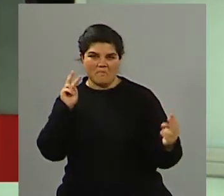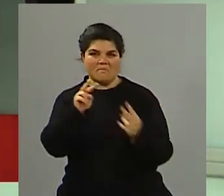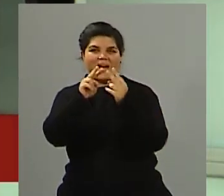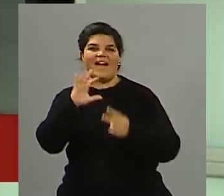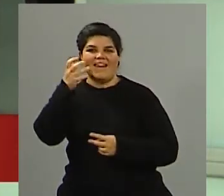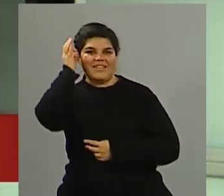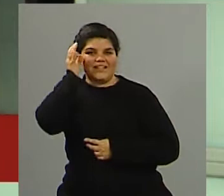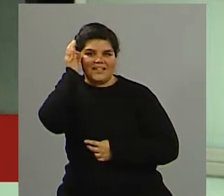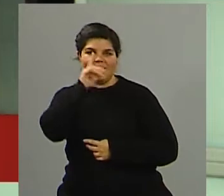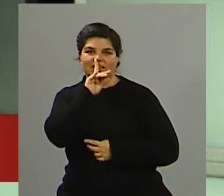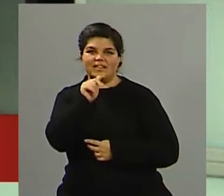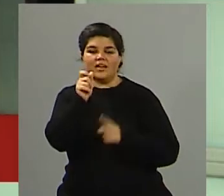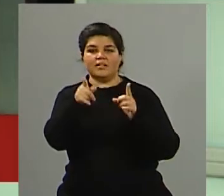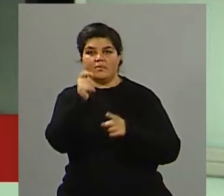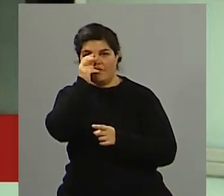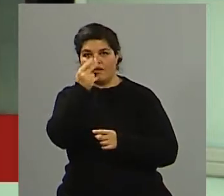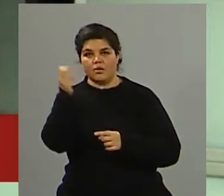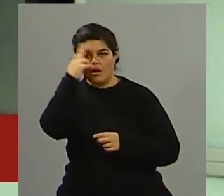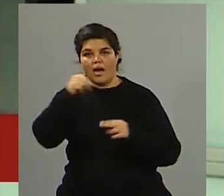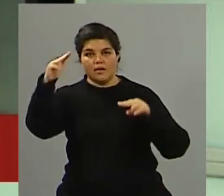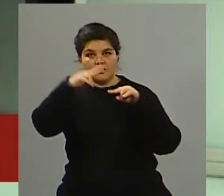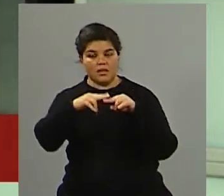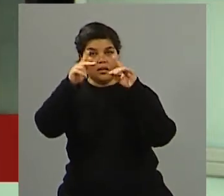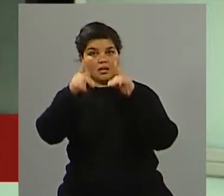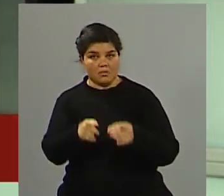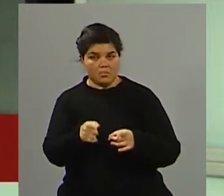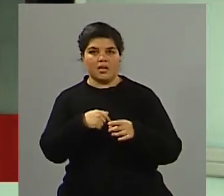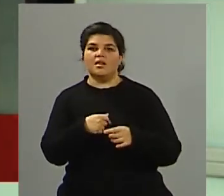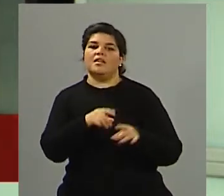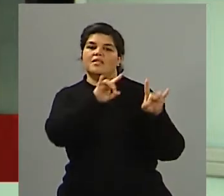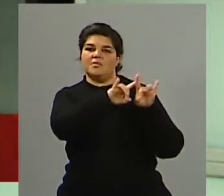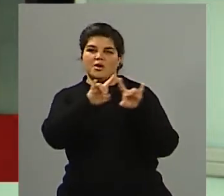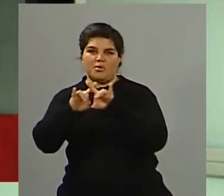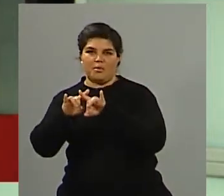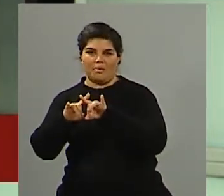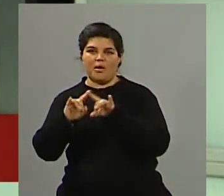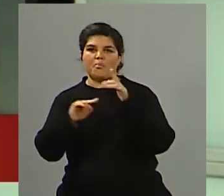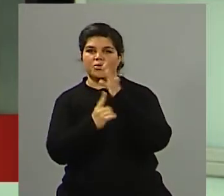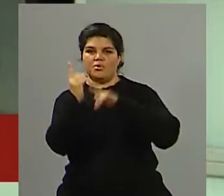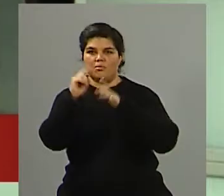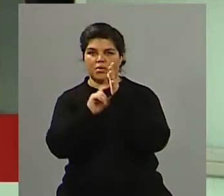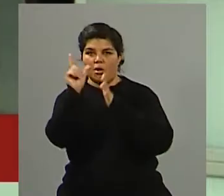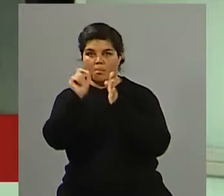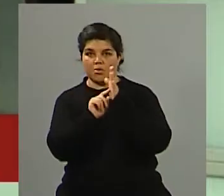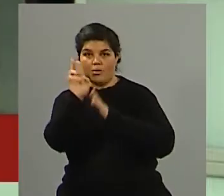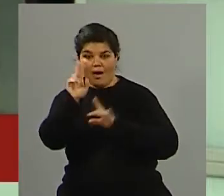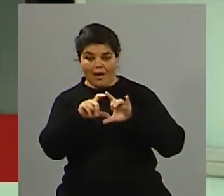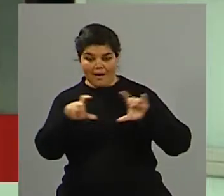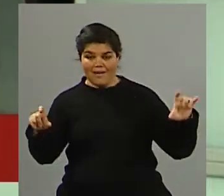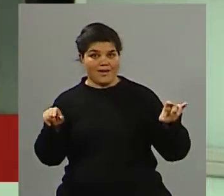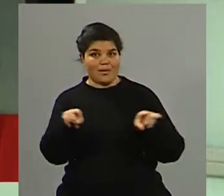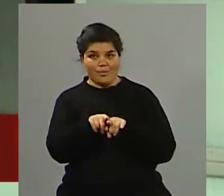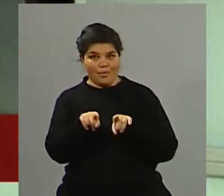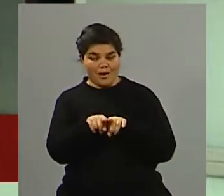TDA, 22 del Supercanal HD. Ustedes saben también que nos pueden ver en www.unidiversidad.com.ar. Hoy vamos a estar